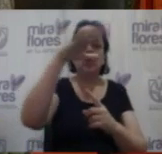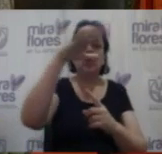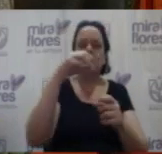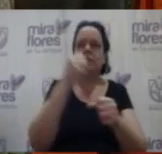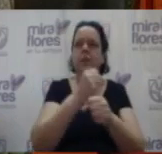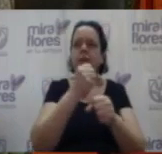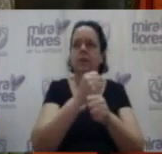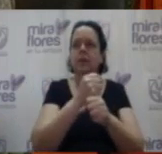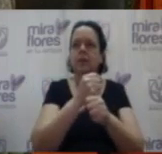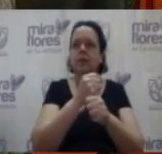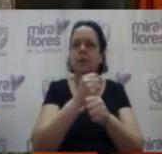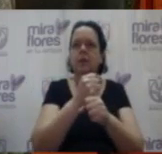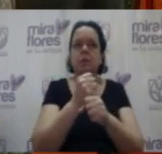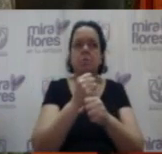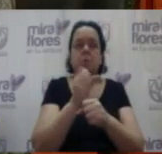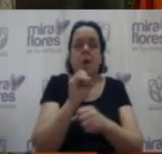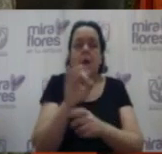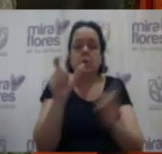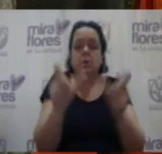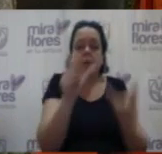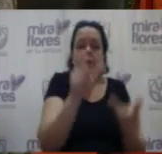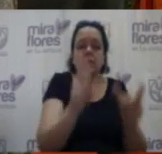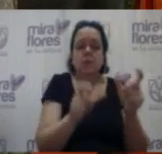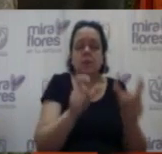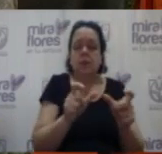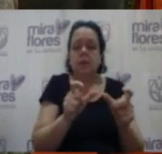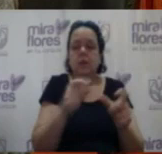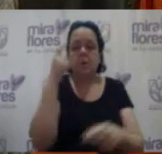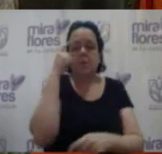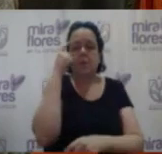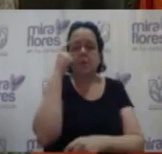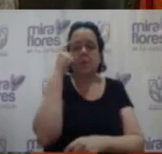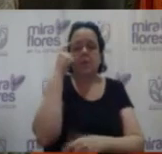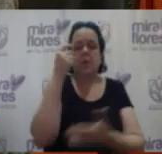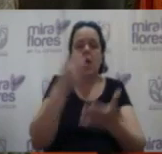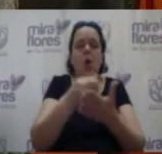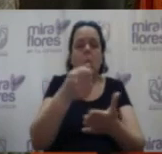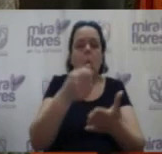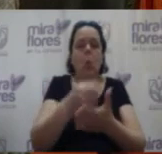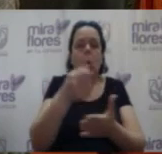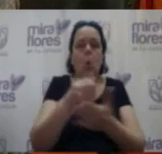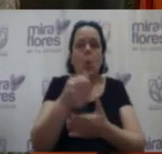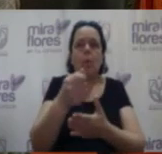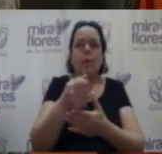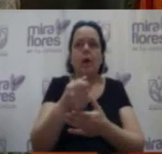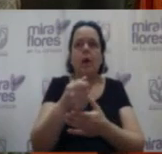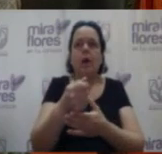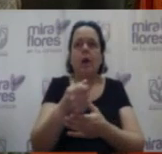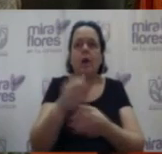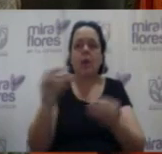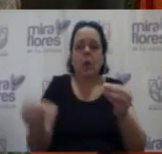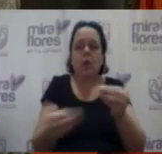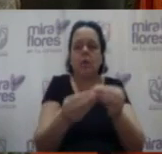A alguien se le ocurrió decir que existe compra de equipamiento para el sistema de drones